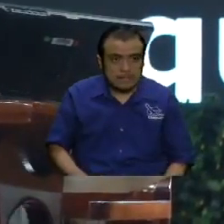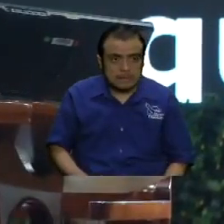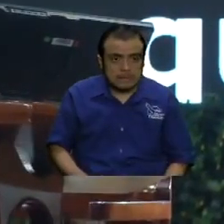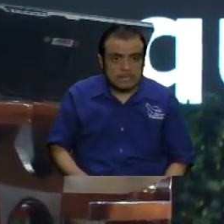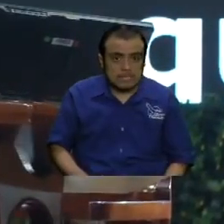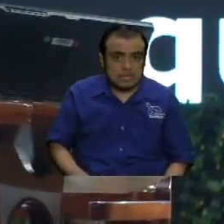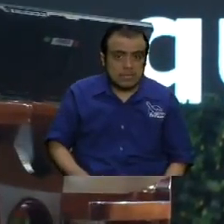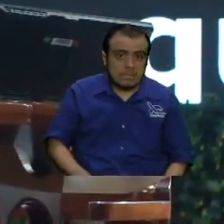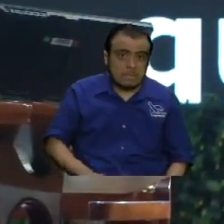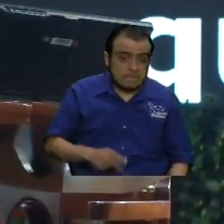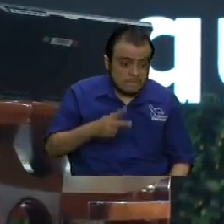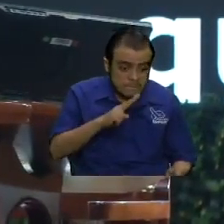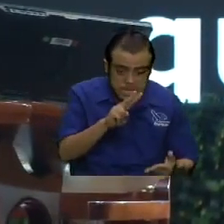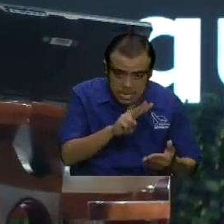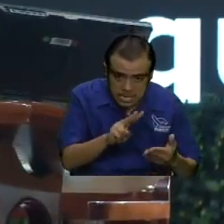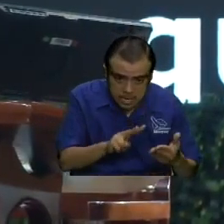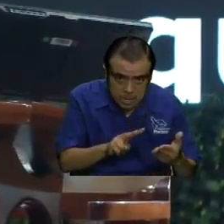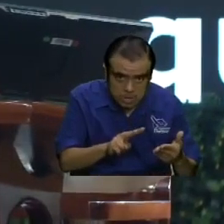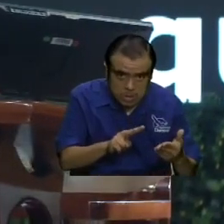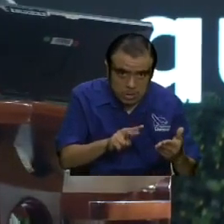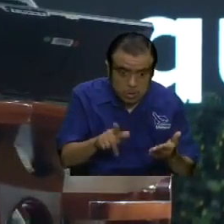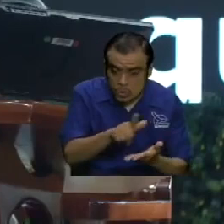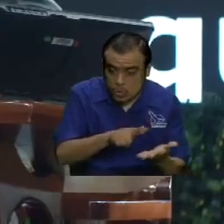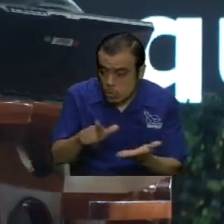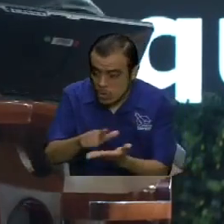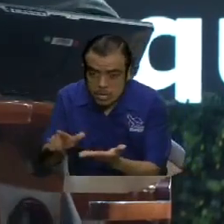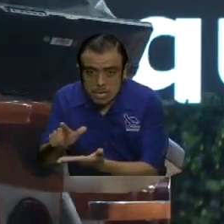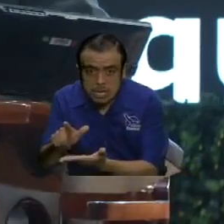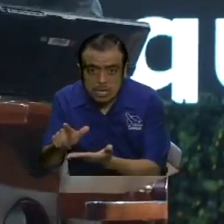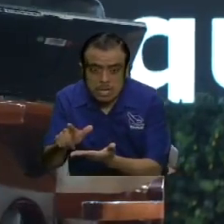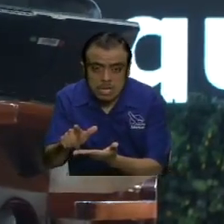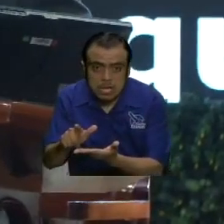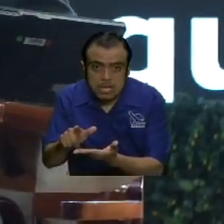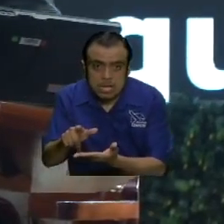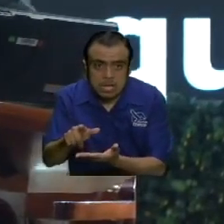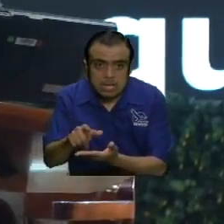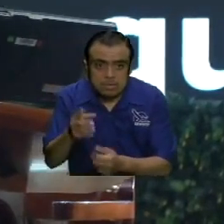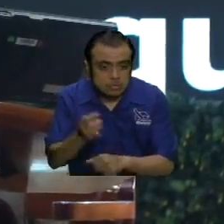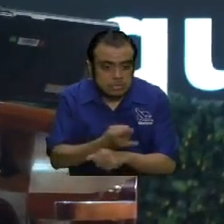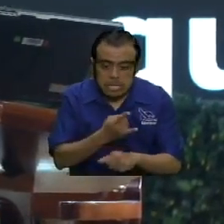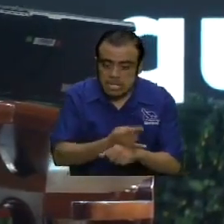plataformas que están siendo utilizadas de diferente manera